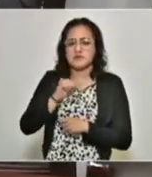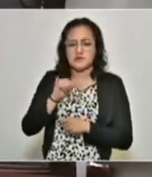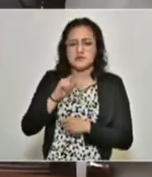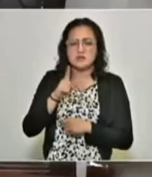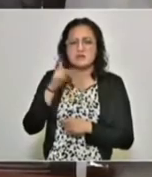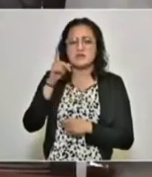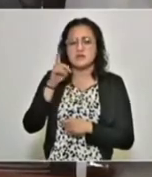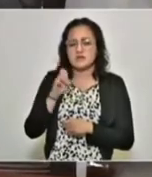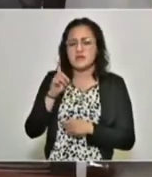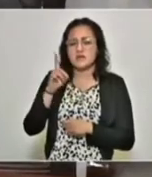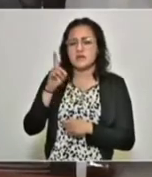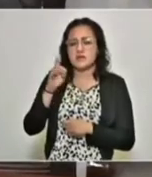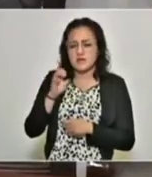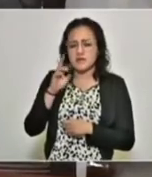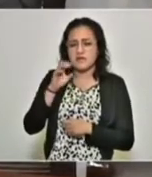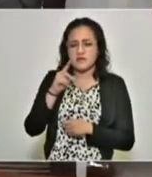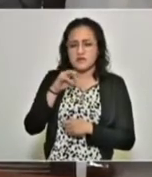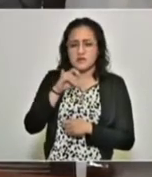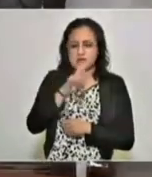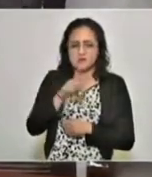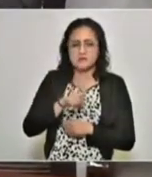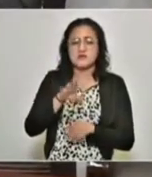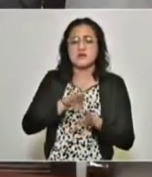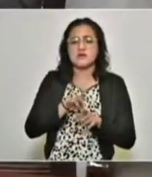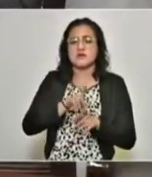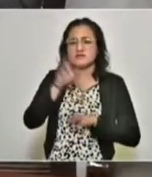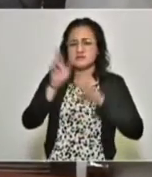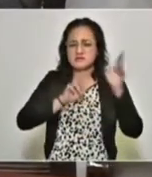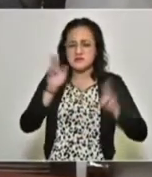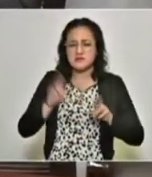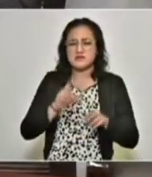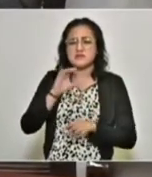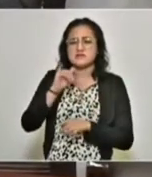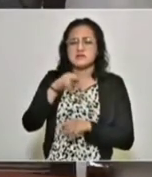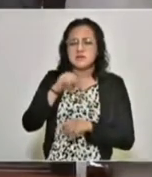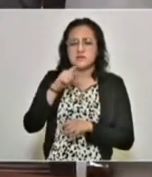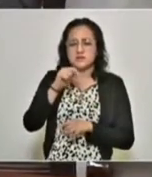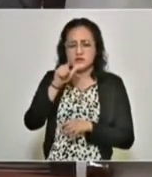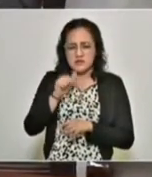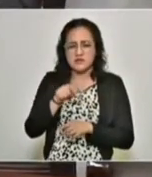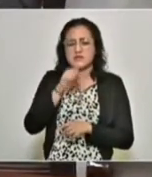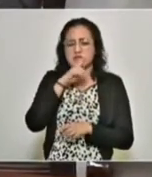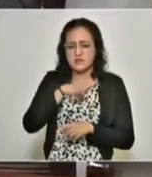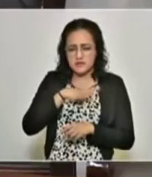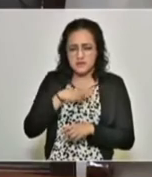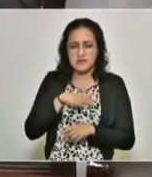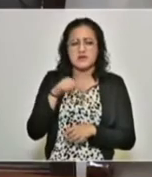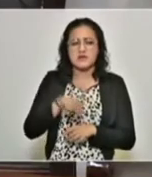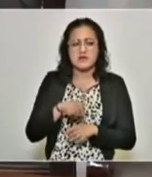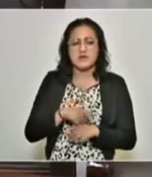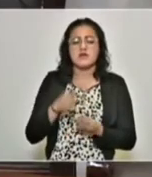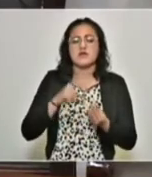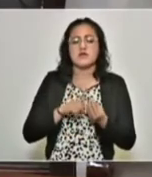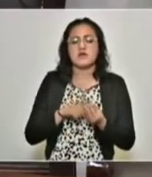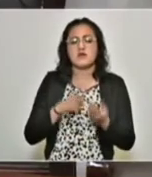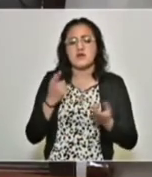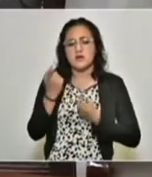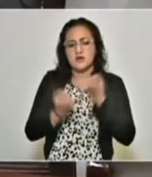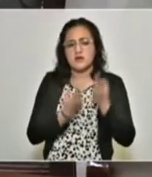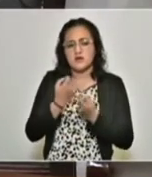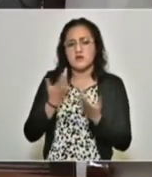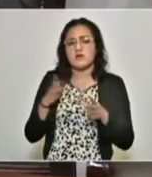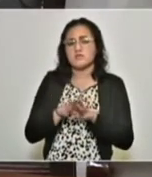Rodríguez. Hubo actividad eléctrica en Tezuitlán y en Chignautla. Hubo afectaciones principalmente por algunos